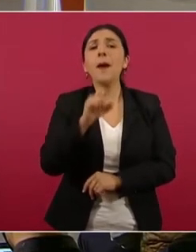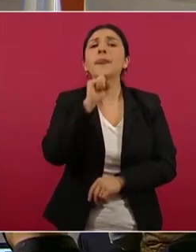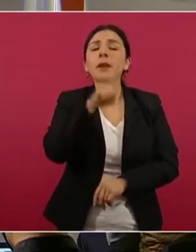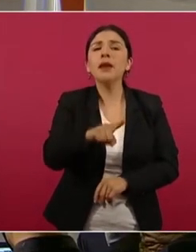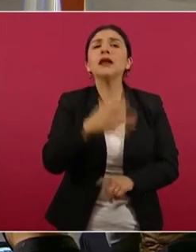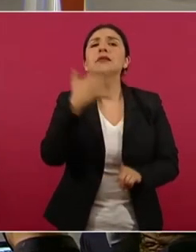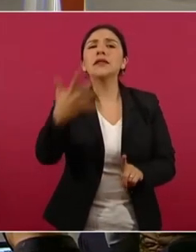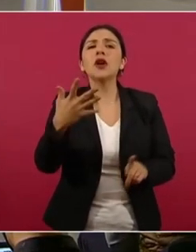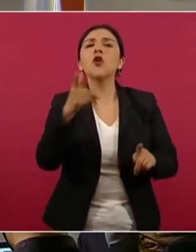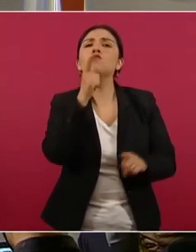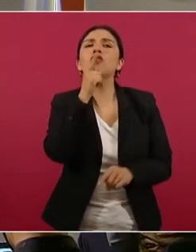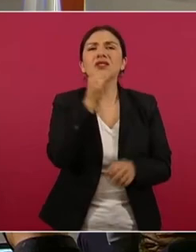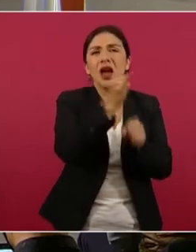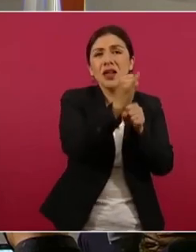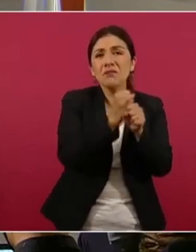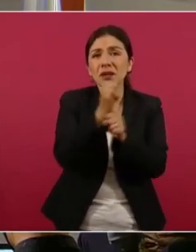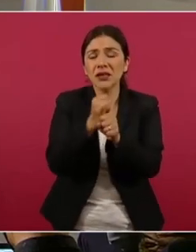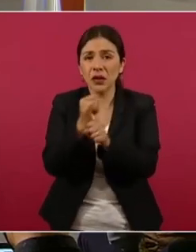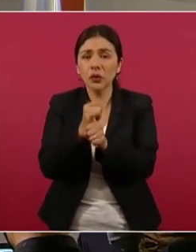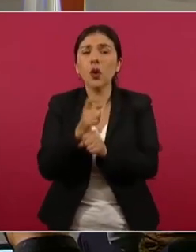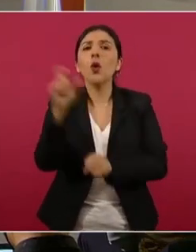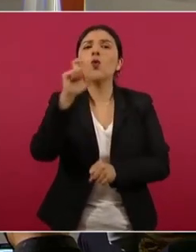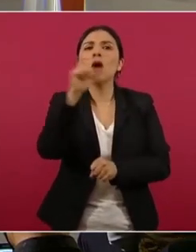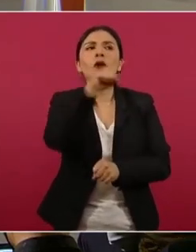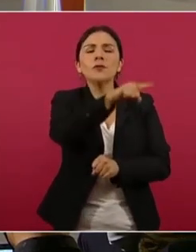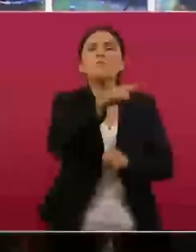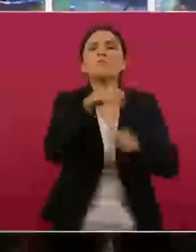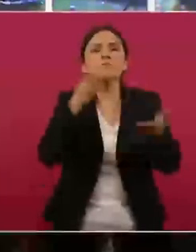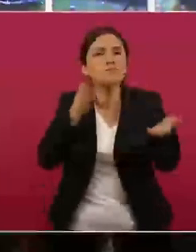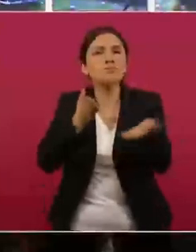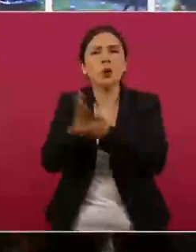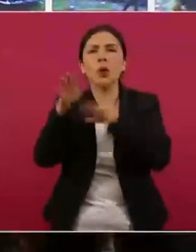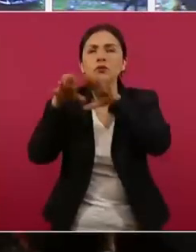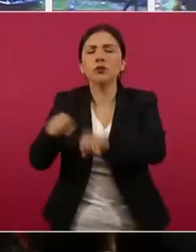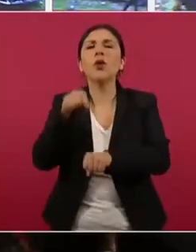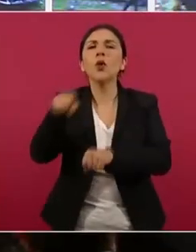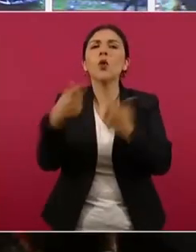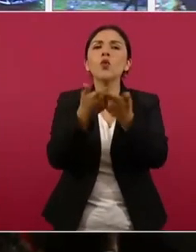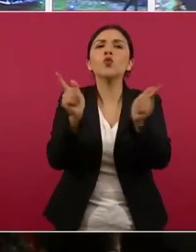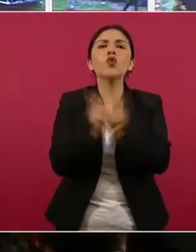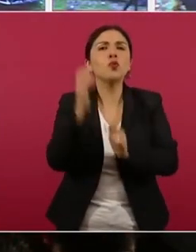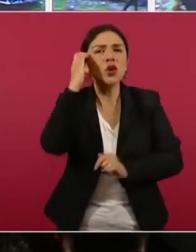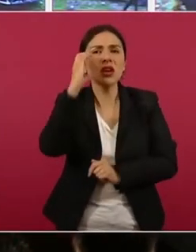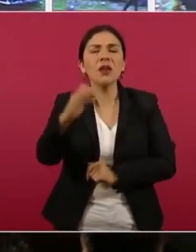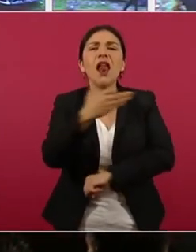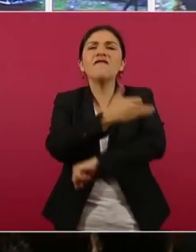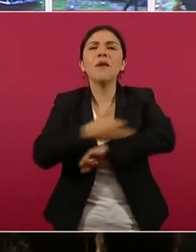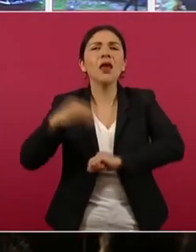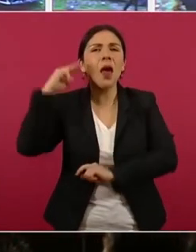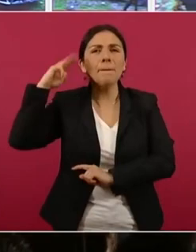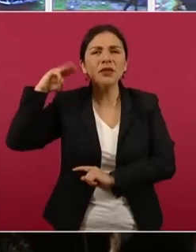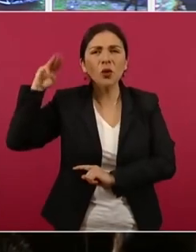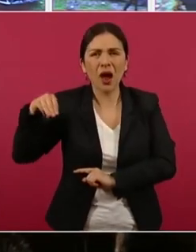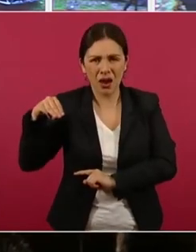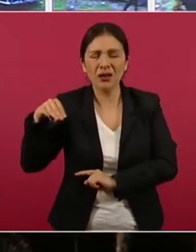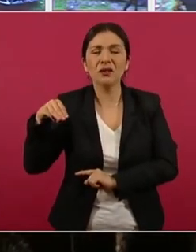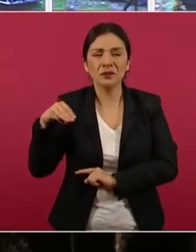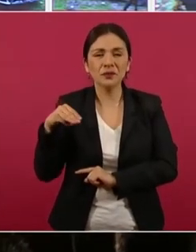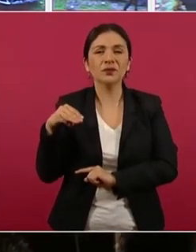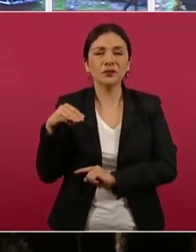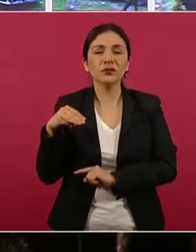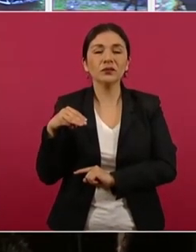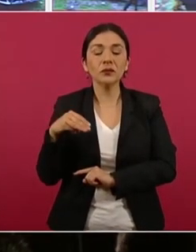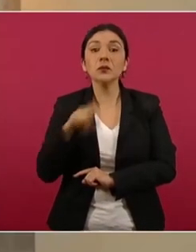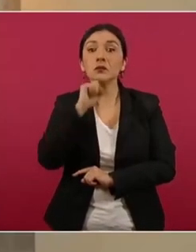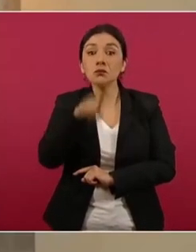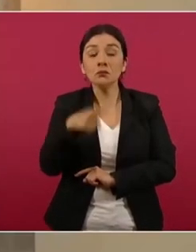cinco policías de investigación en una emboscada cometido por el grupo criminal de la familia michoacana. Dentro